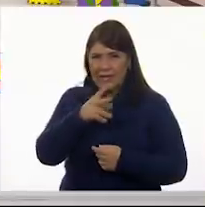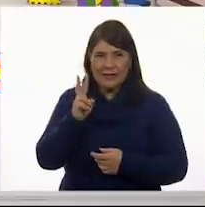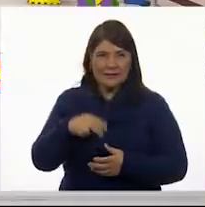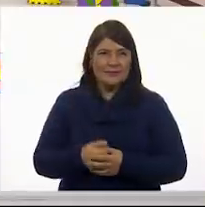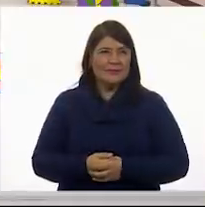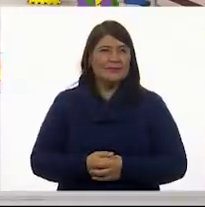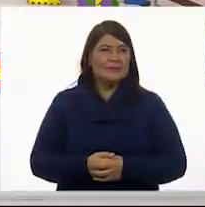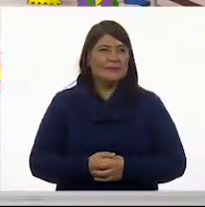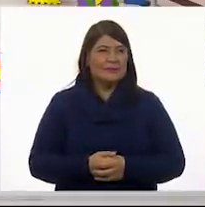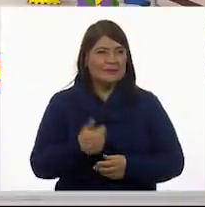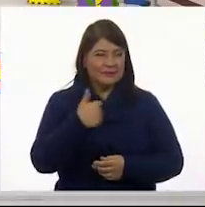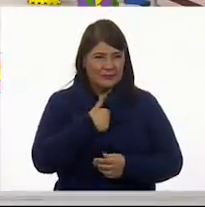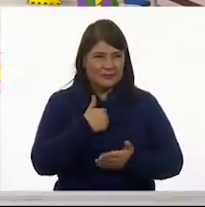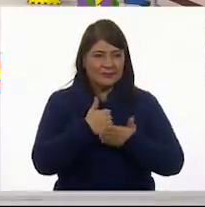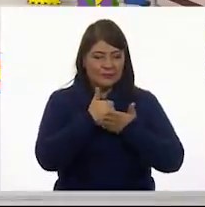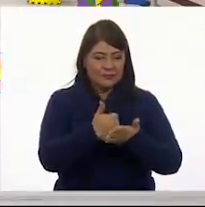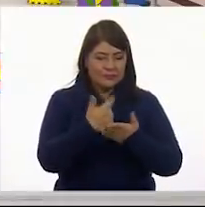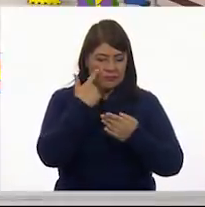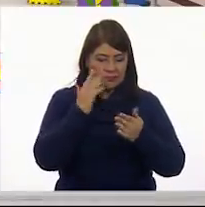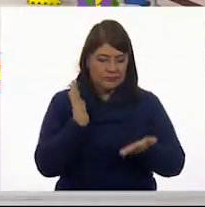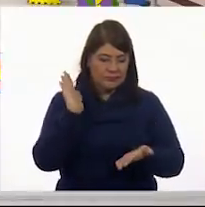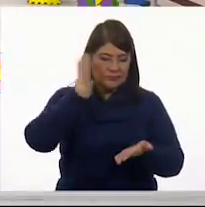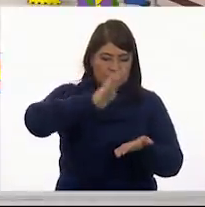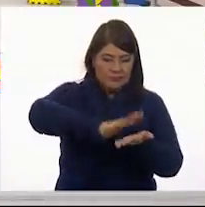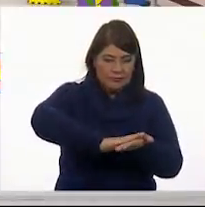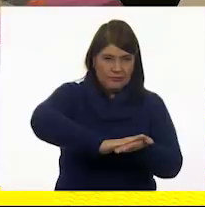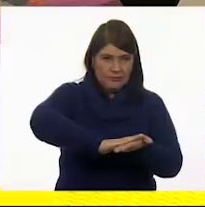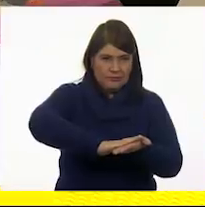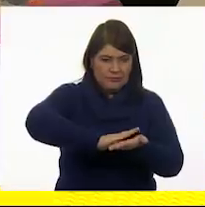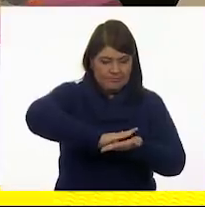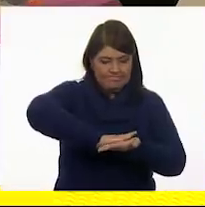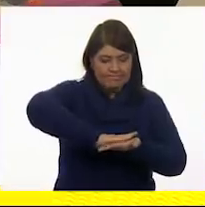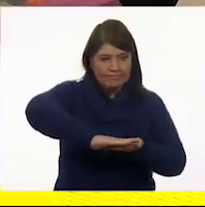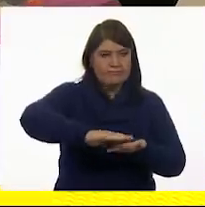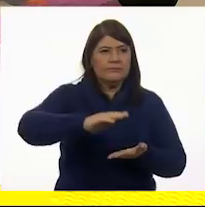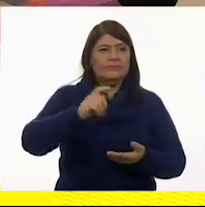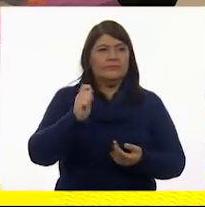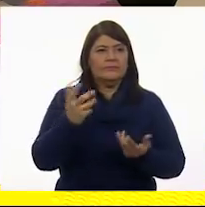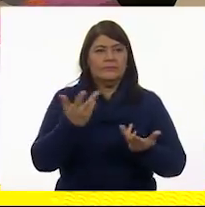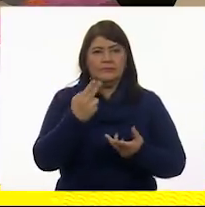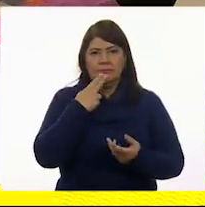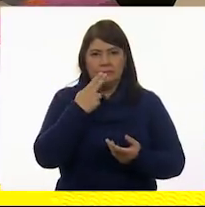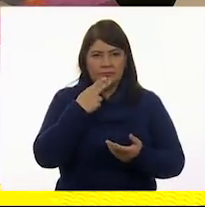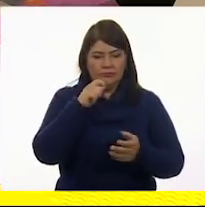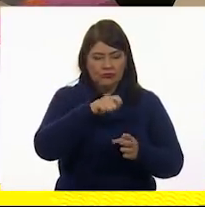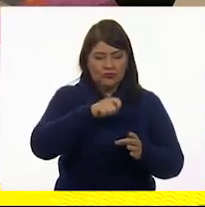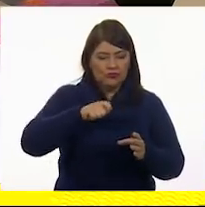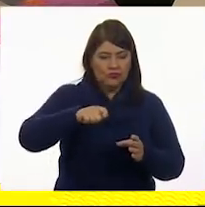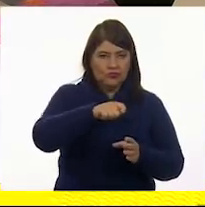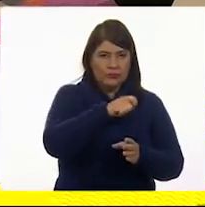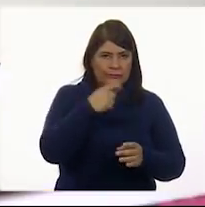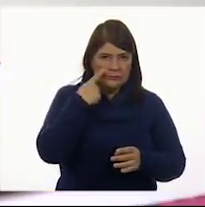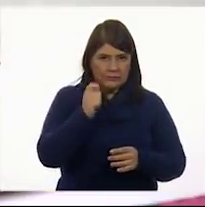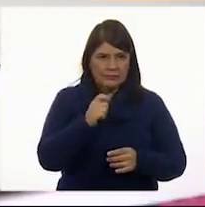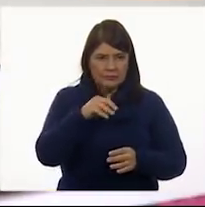Te ayudo a recargar la plantilla. Y vamos a utilizar nuestra esponja.